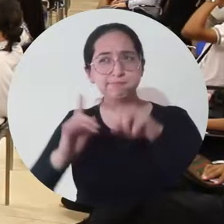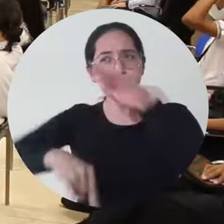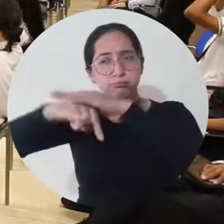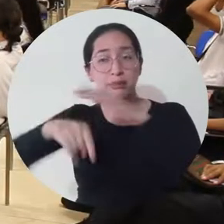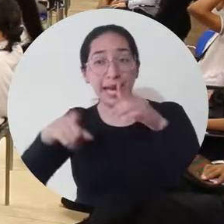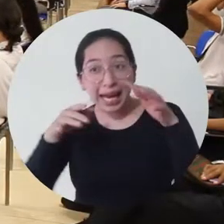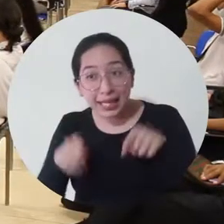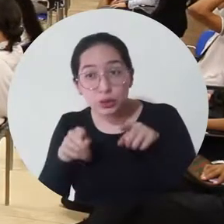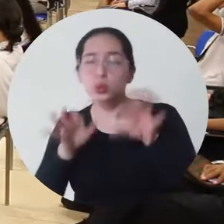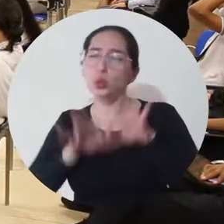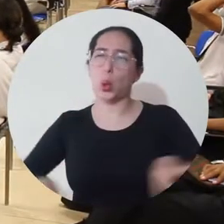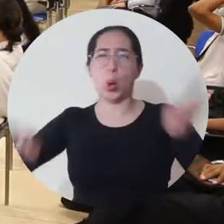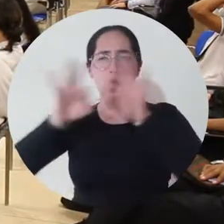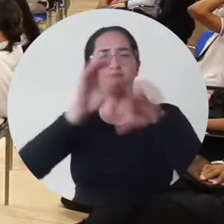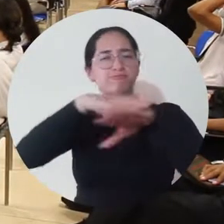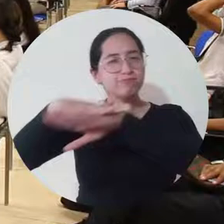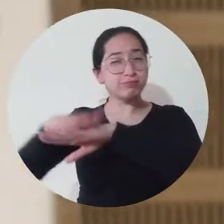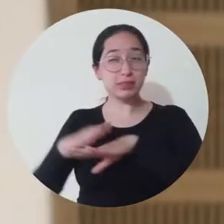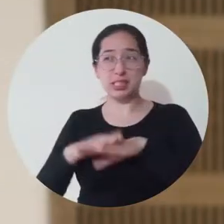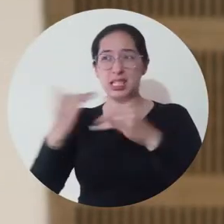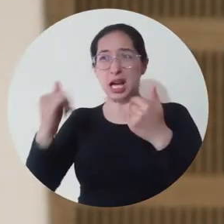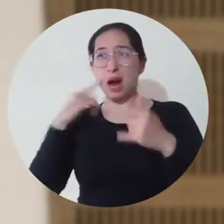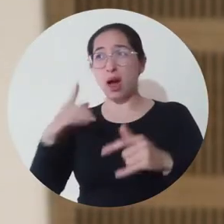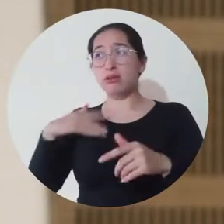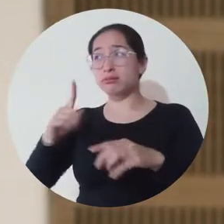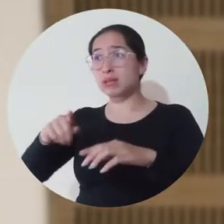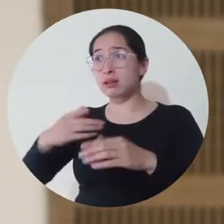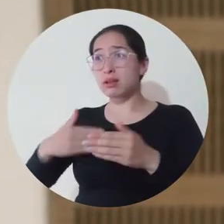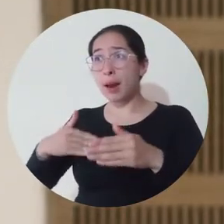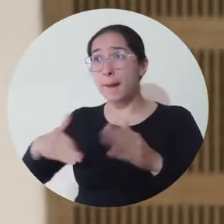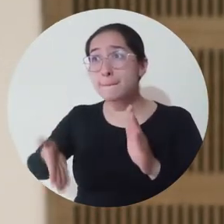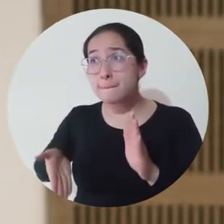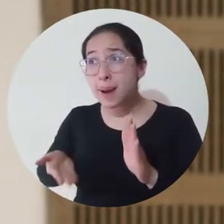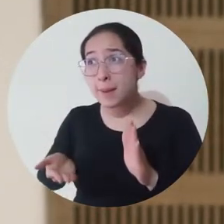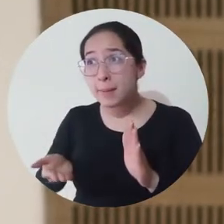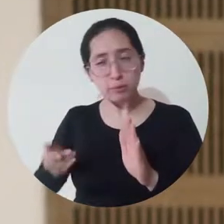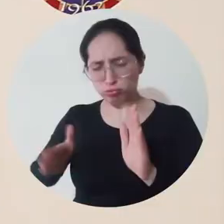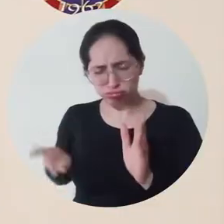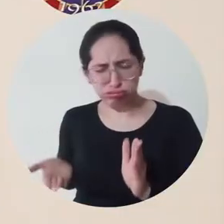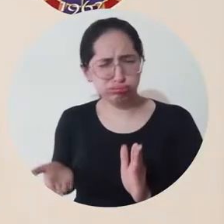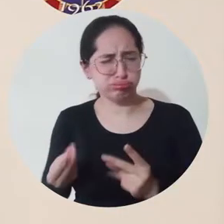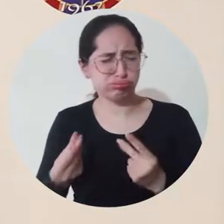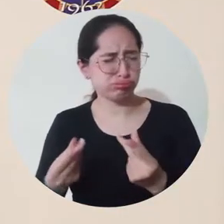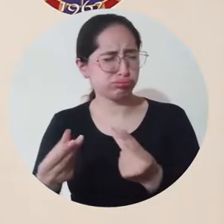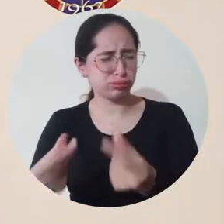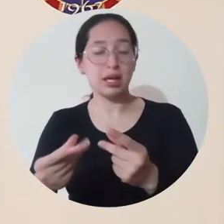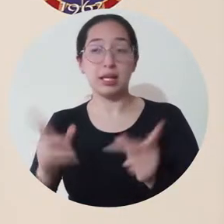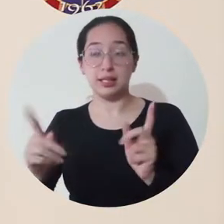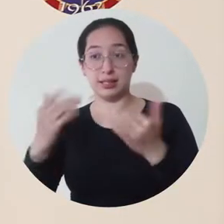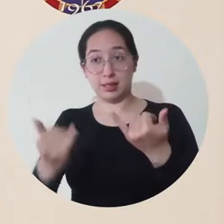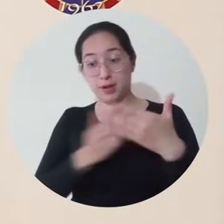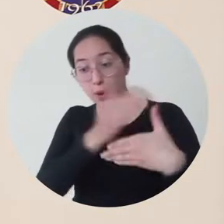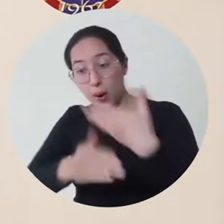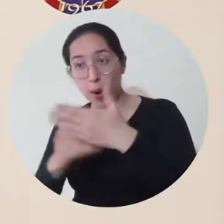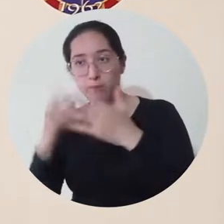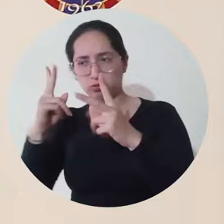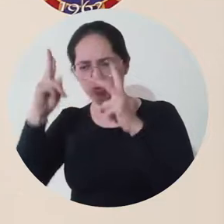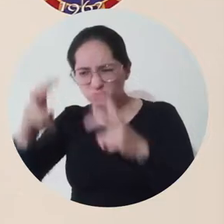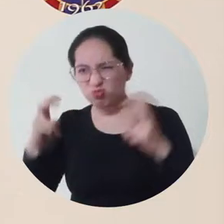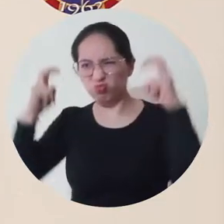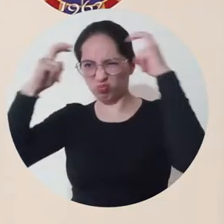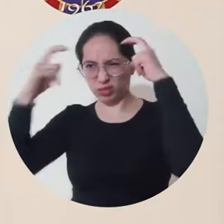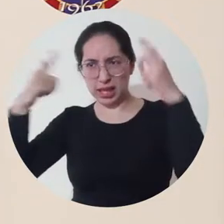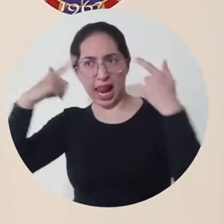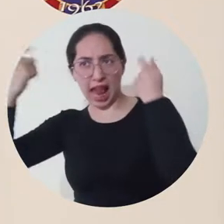recalcar ese tema de todo lo que es el acelere que ha tenido esto. En este proceso de actualización de conocimiento,